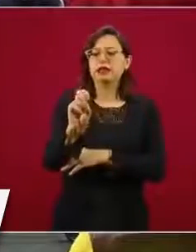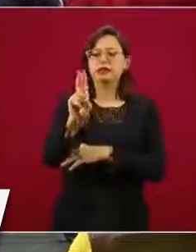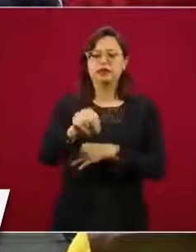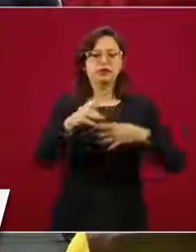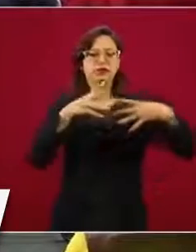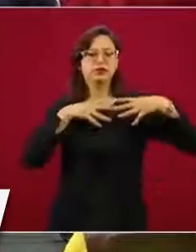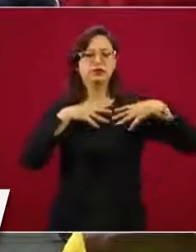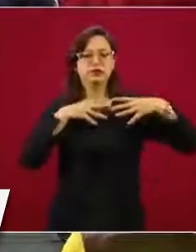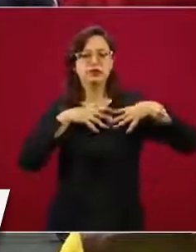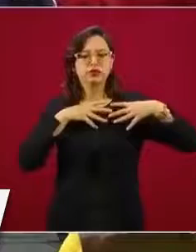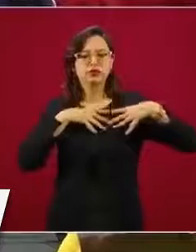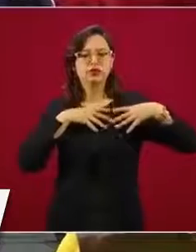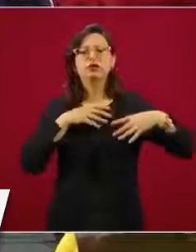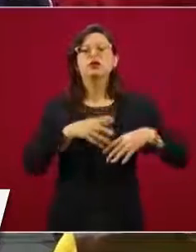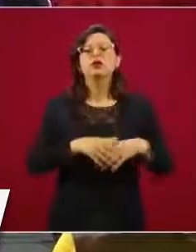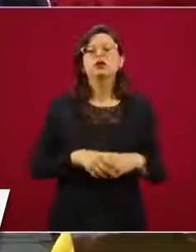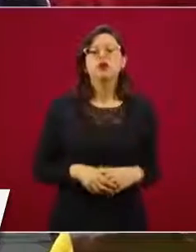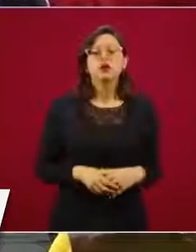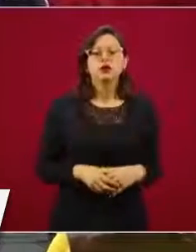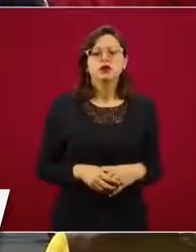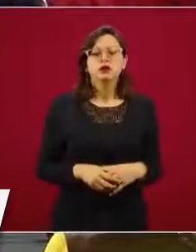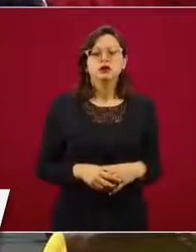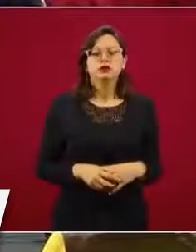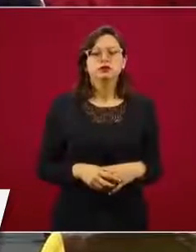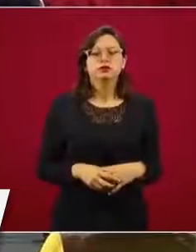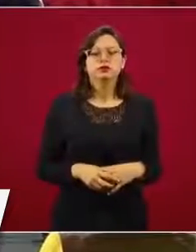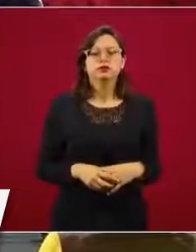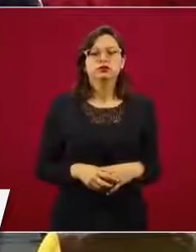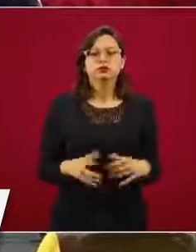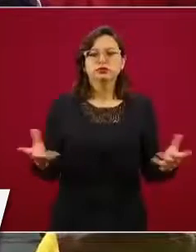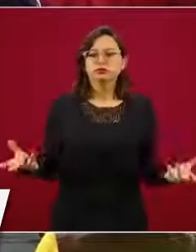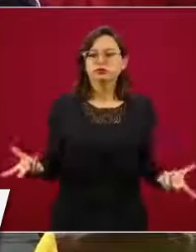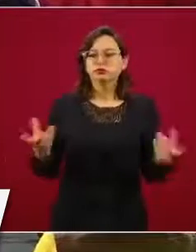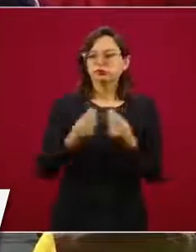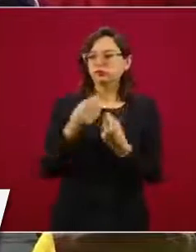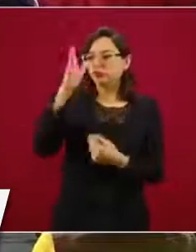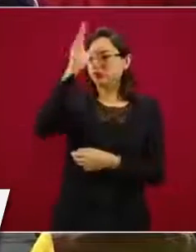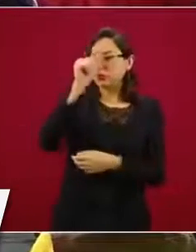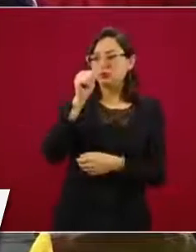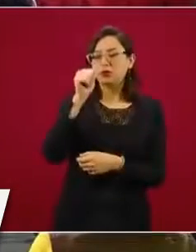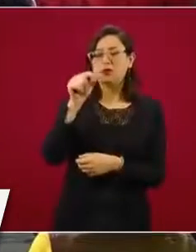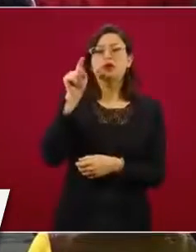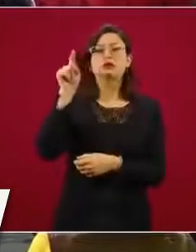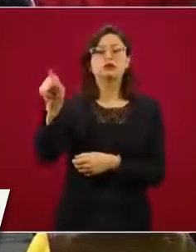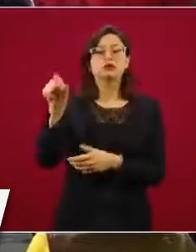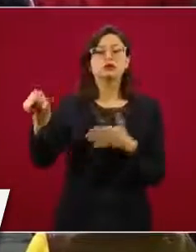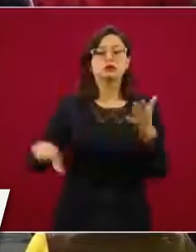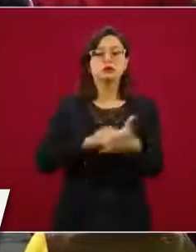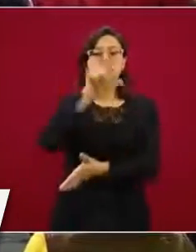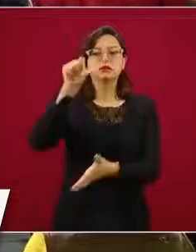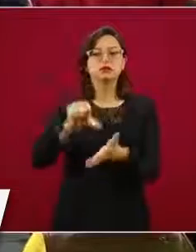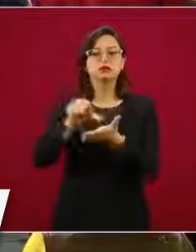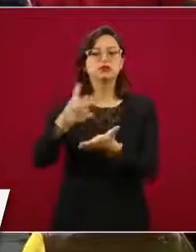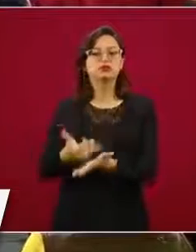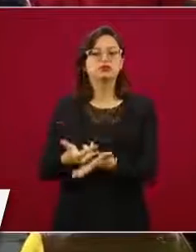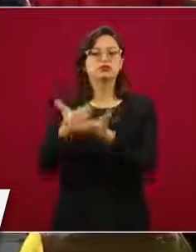que se utilicen sus centros de rehabilitación.